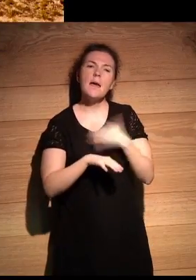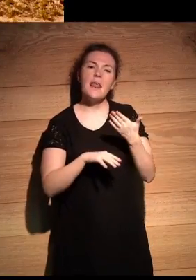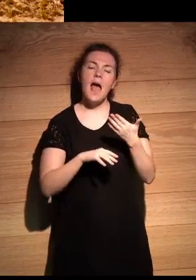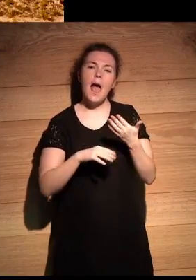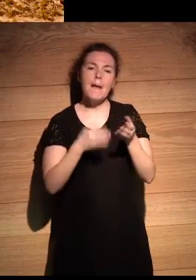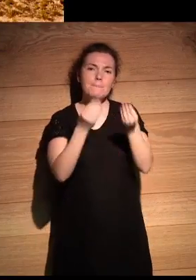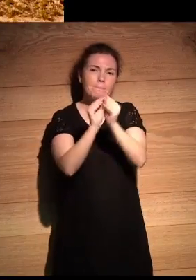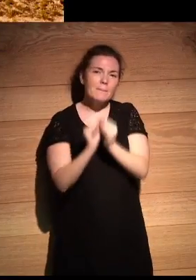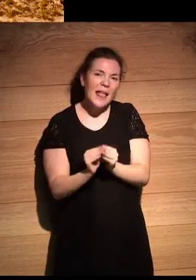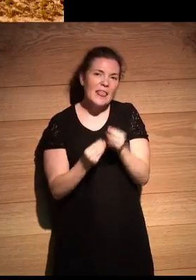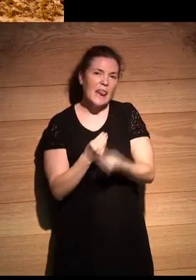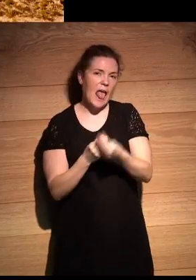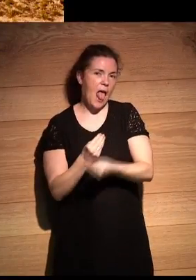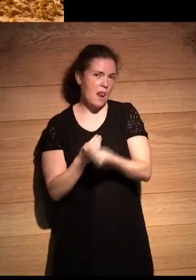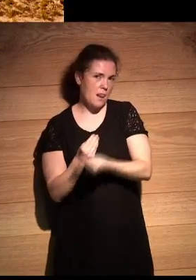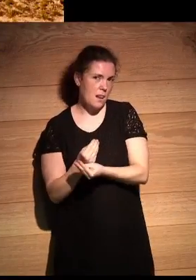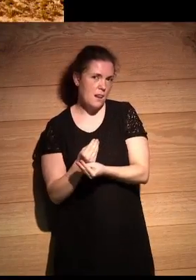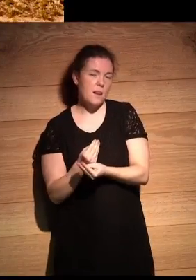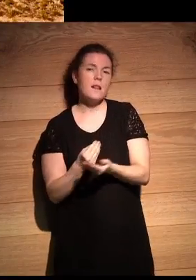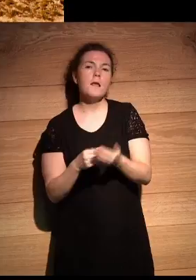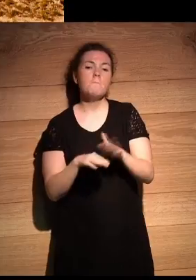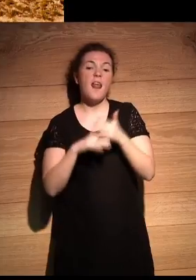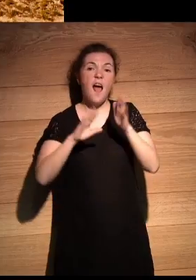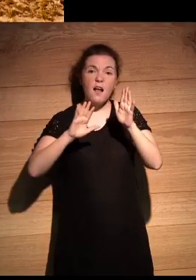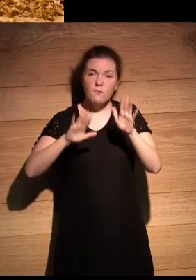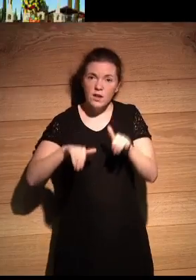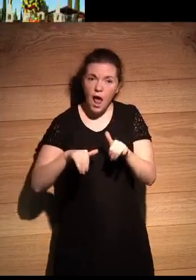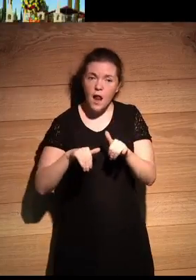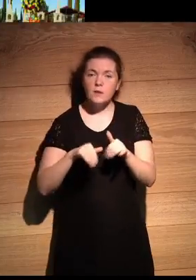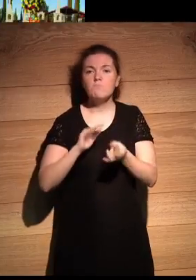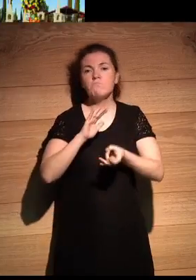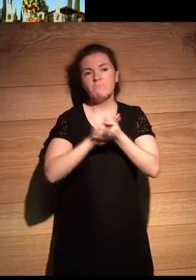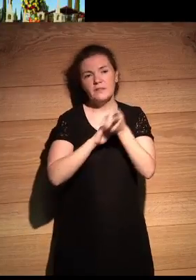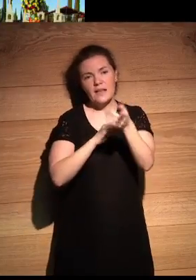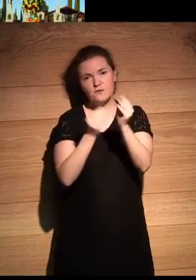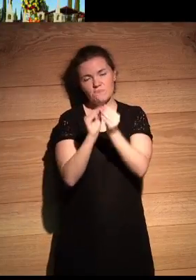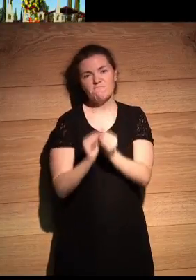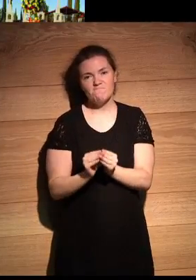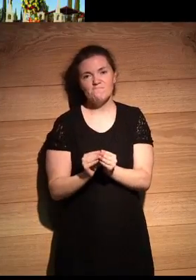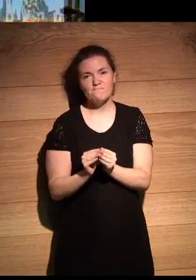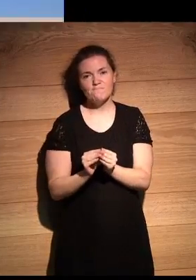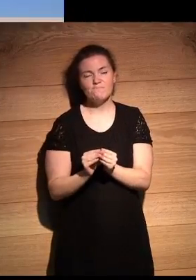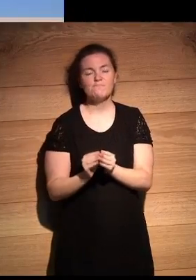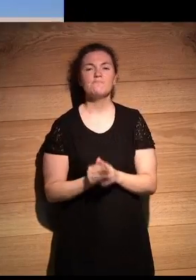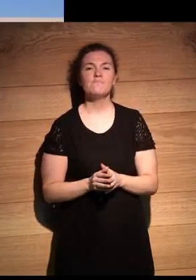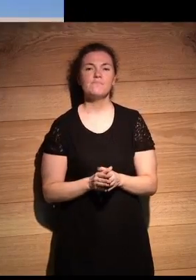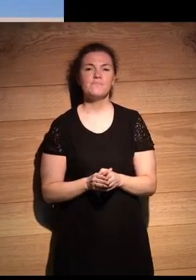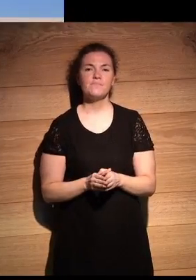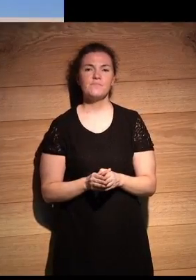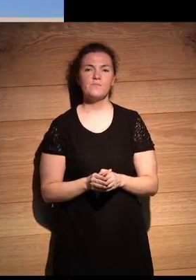el material que haría posible, al final, construir esto que hemos hecho.